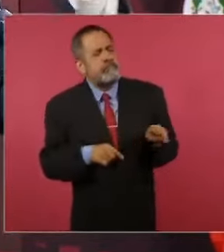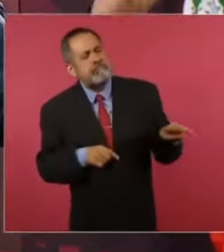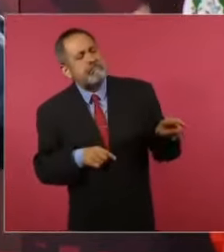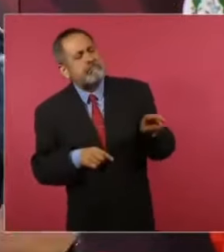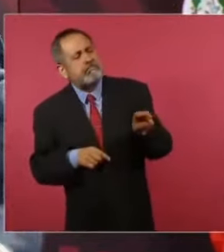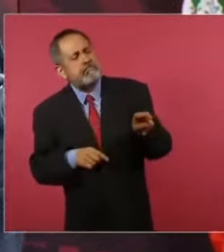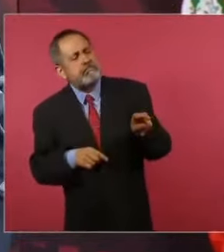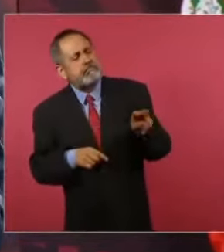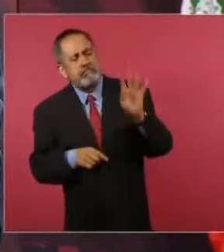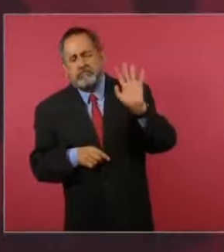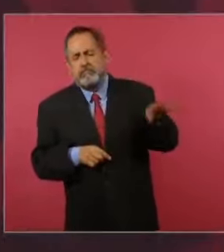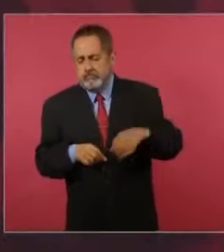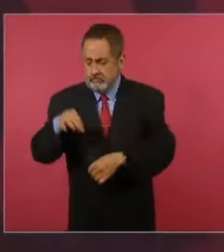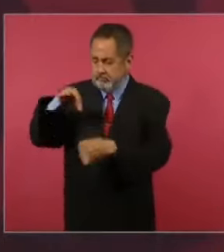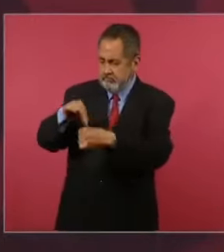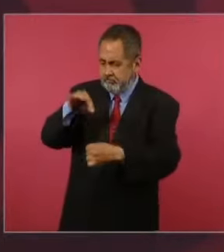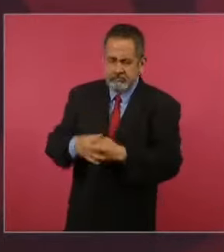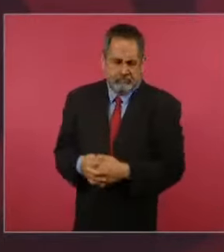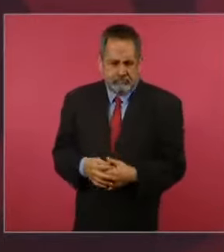es mucho,